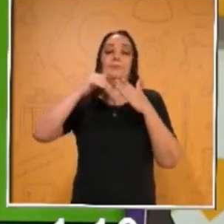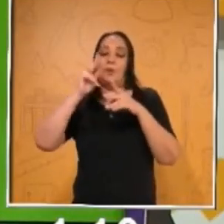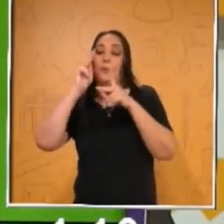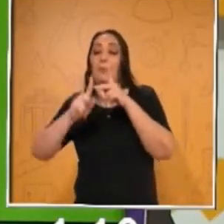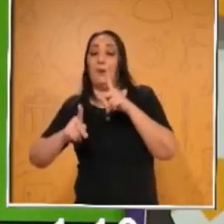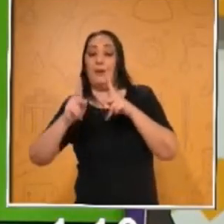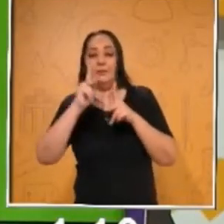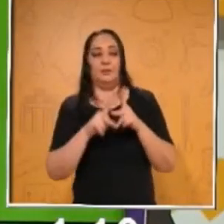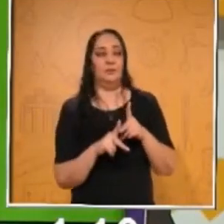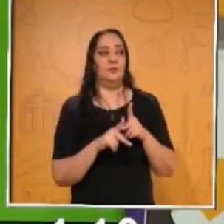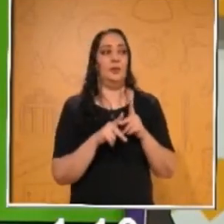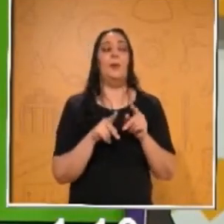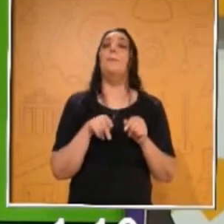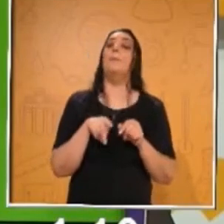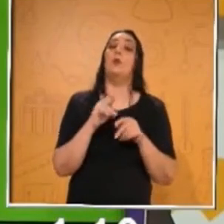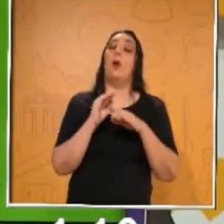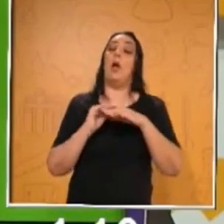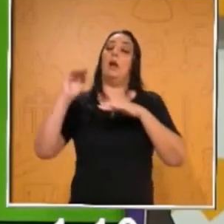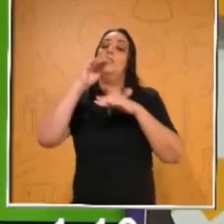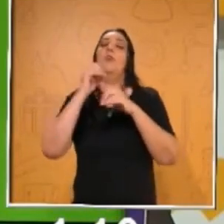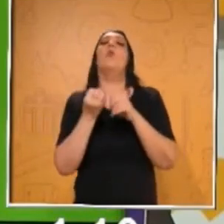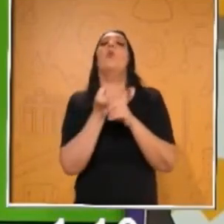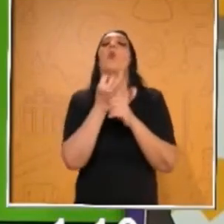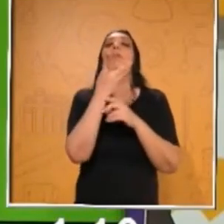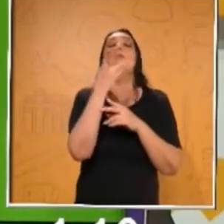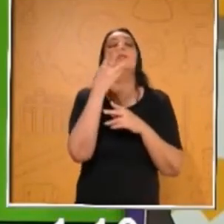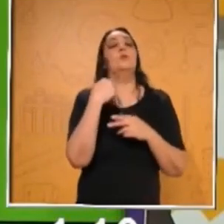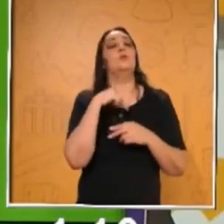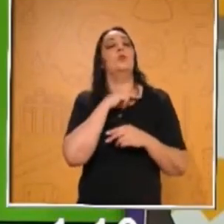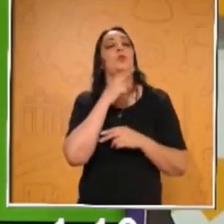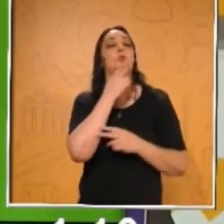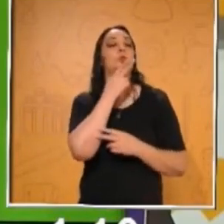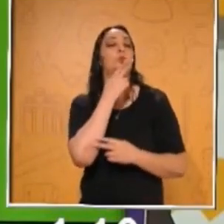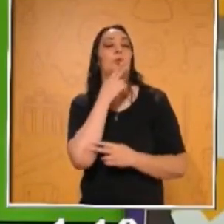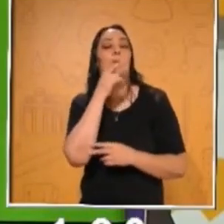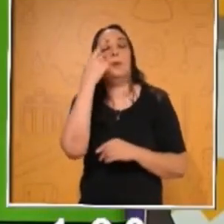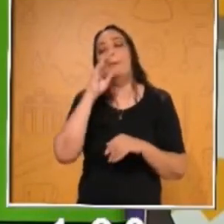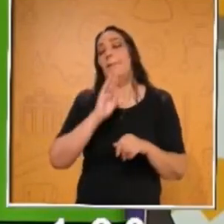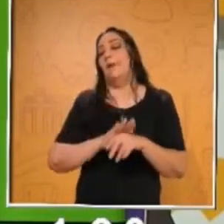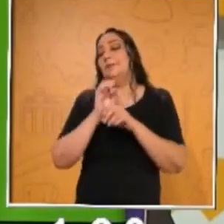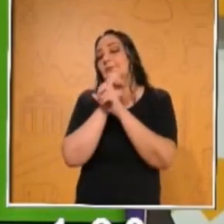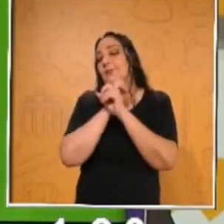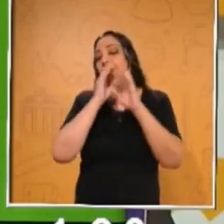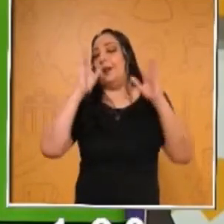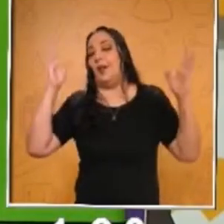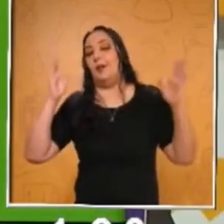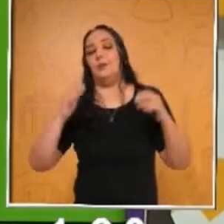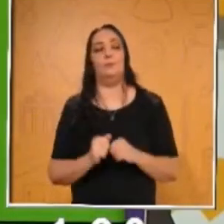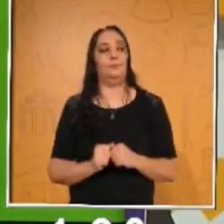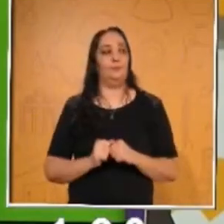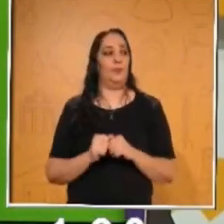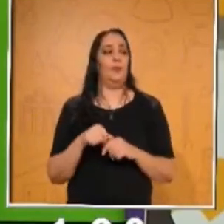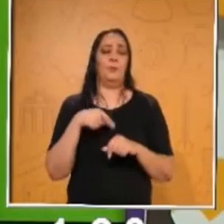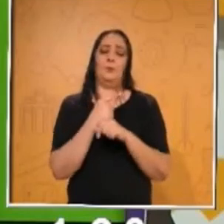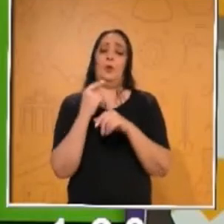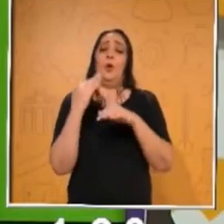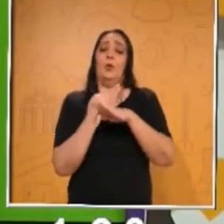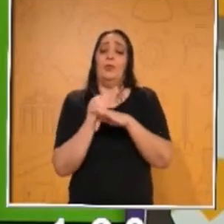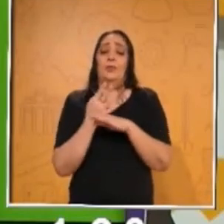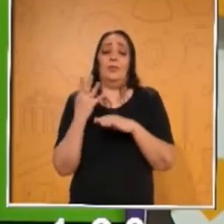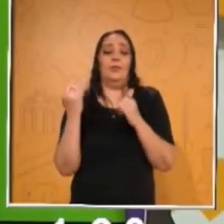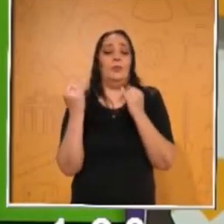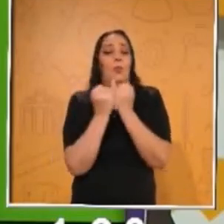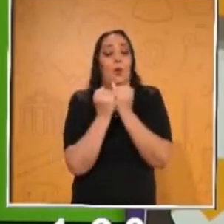partes de la figura vamos a utilizar. ¿Sí? Para que les quede más claro y que no se me confundan. Ok, tenemos igual denominador,